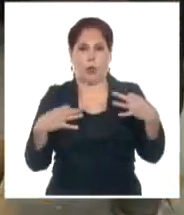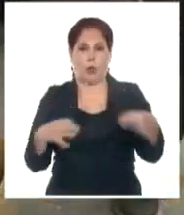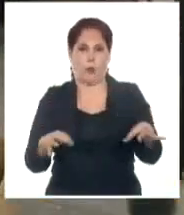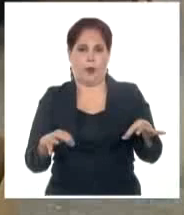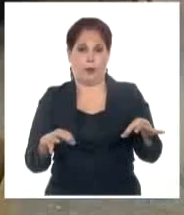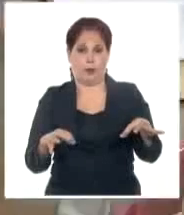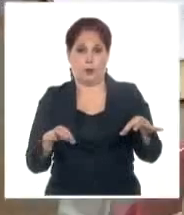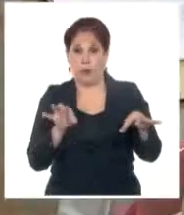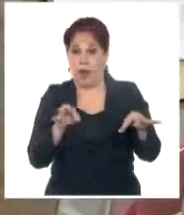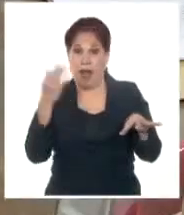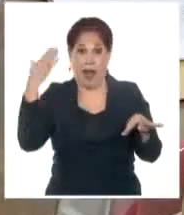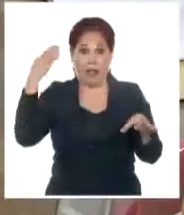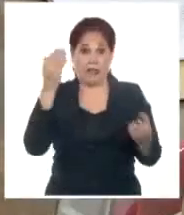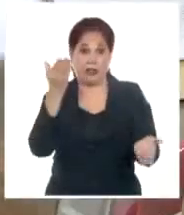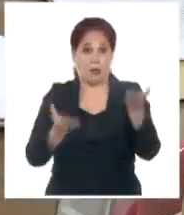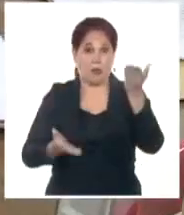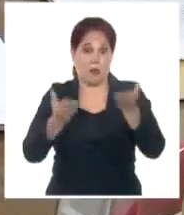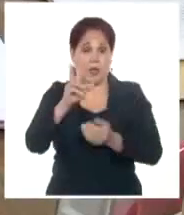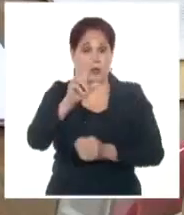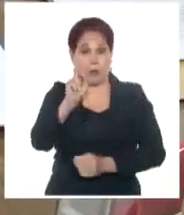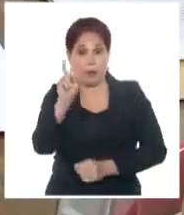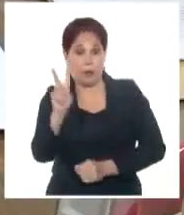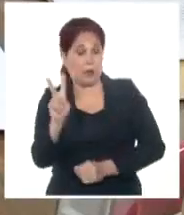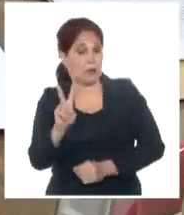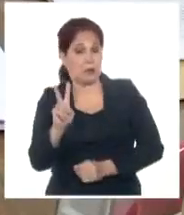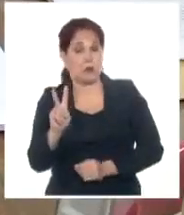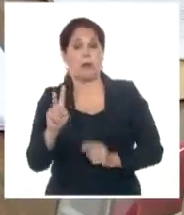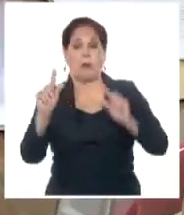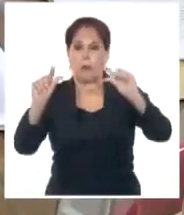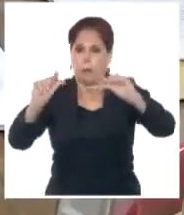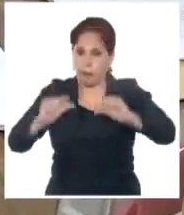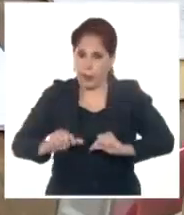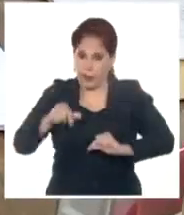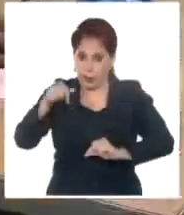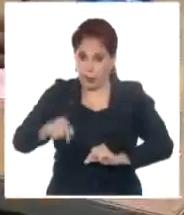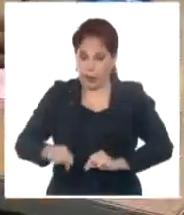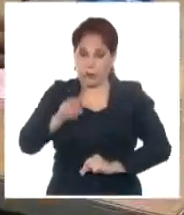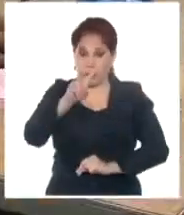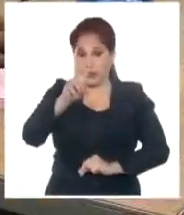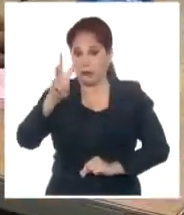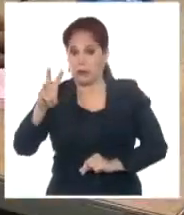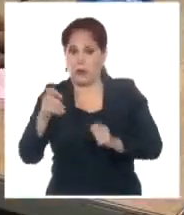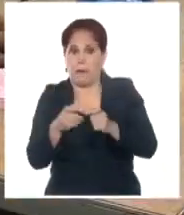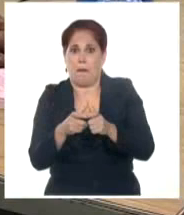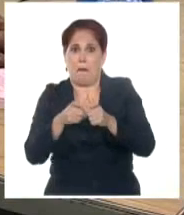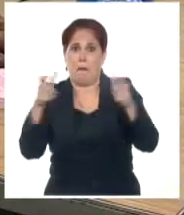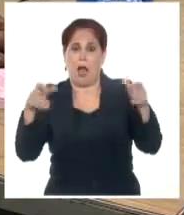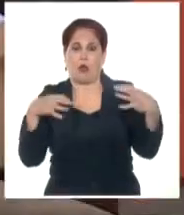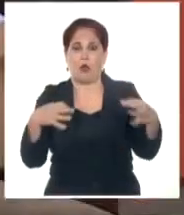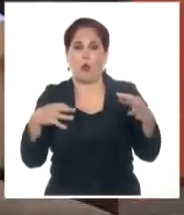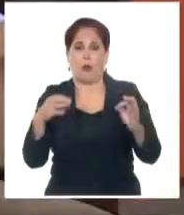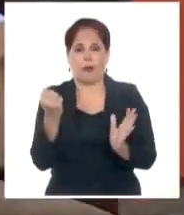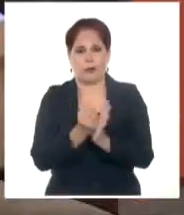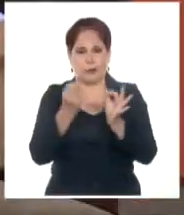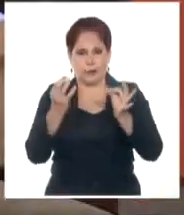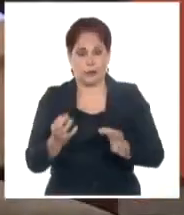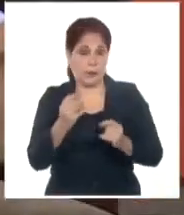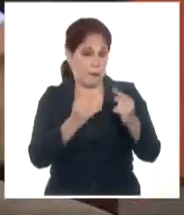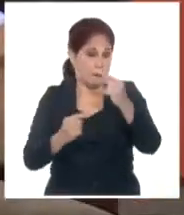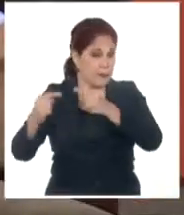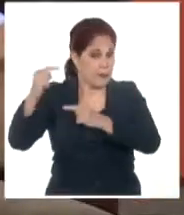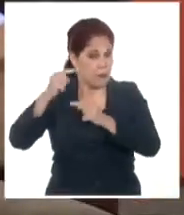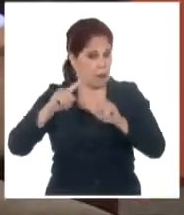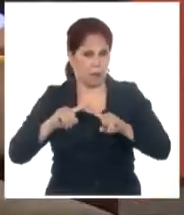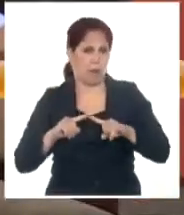de lo que se había legalizado en similar etapa del año 2022. Por tanto, la causa fundamental hoy